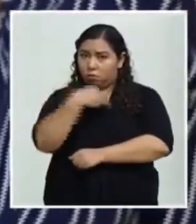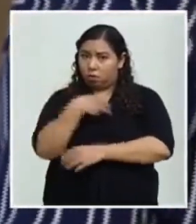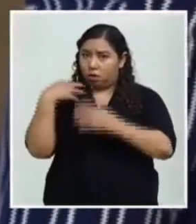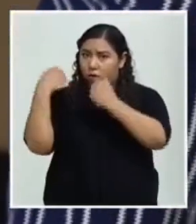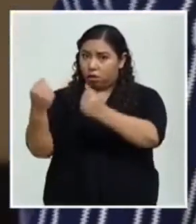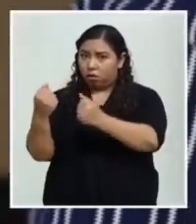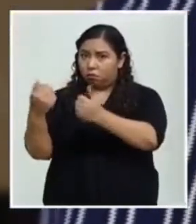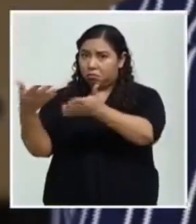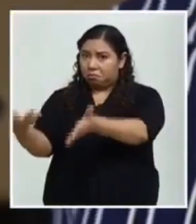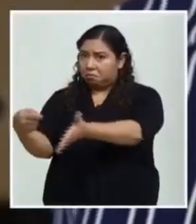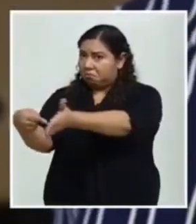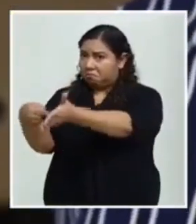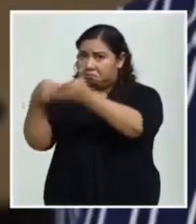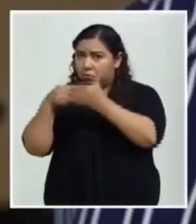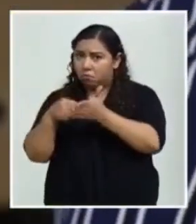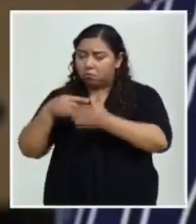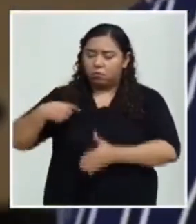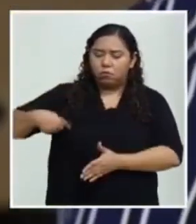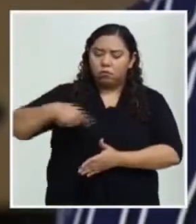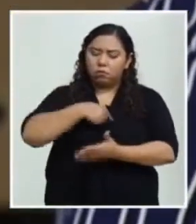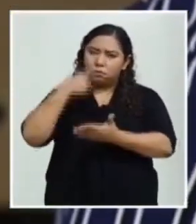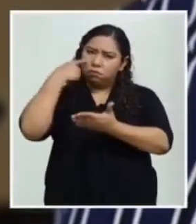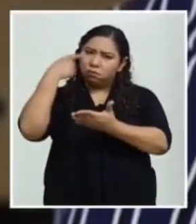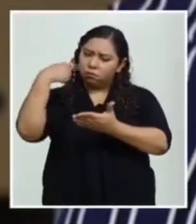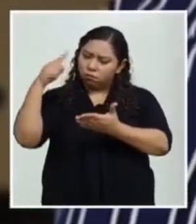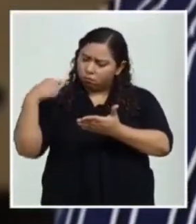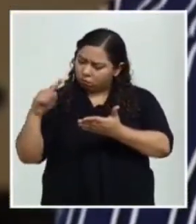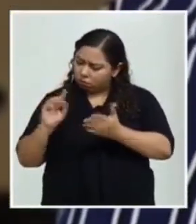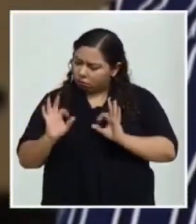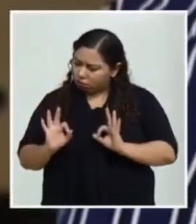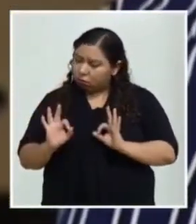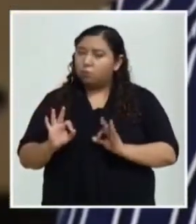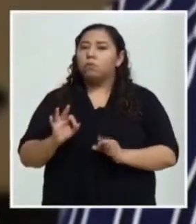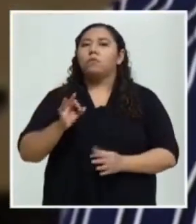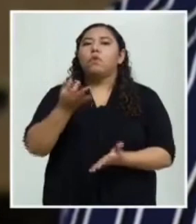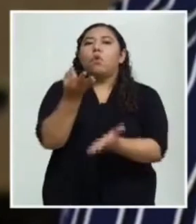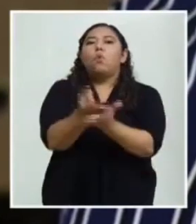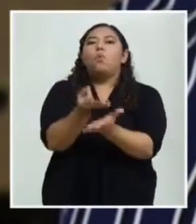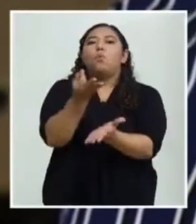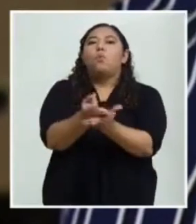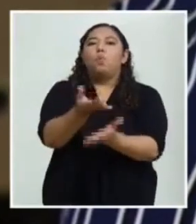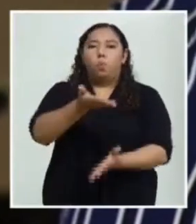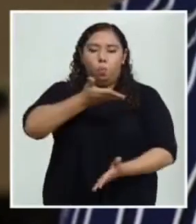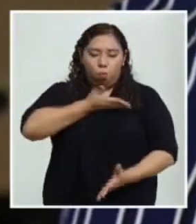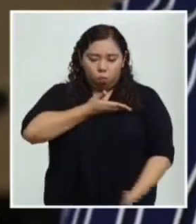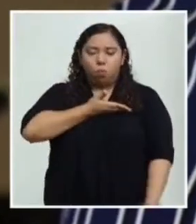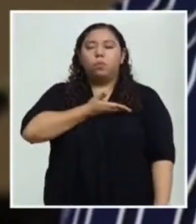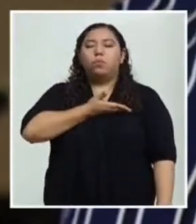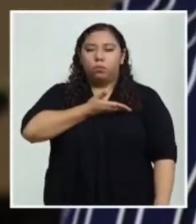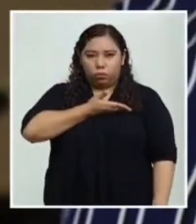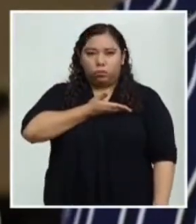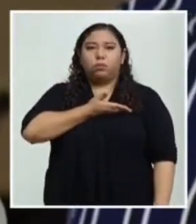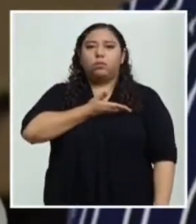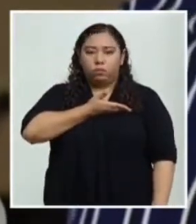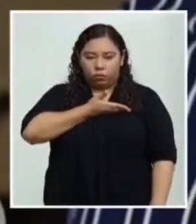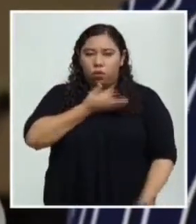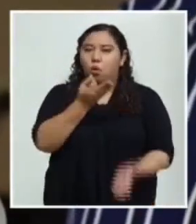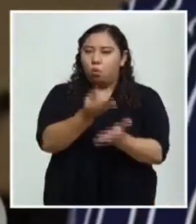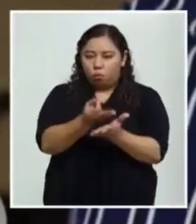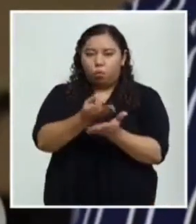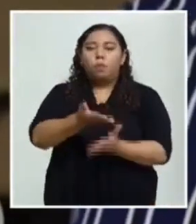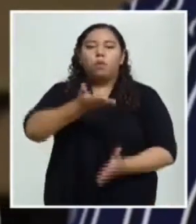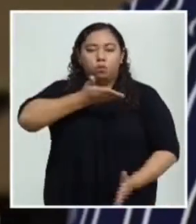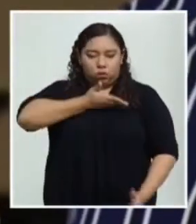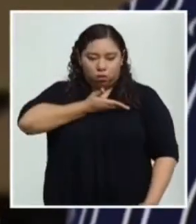que corresponden. Tenemos ya en el presupuesto general de la República previsto el recurso necesario